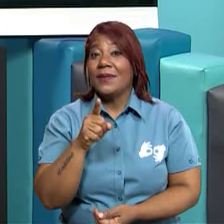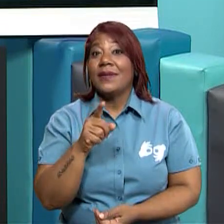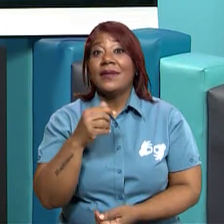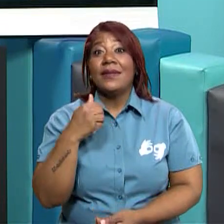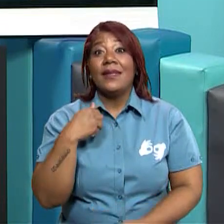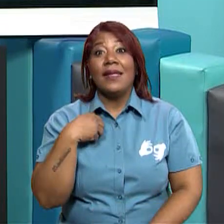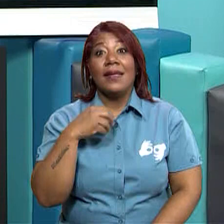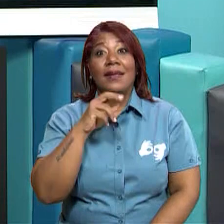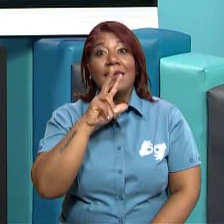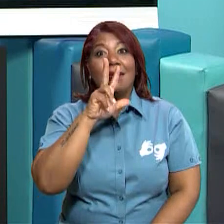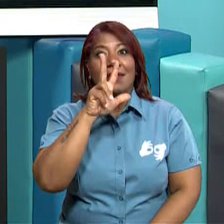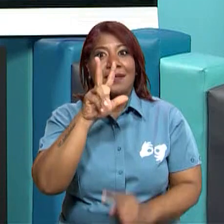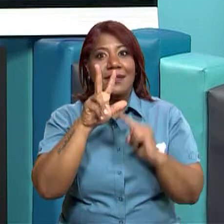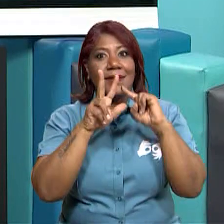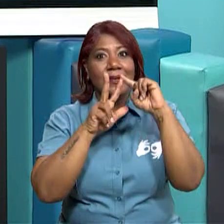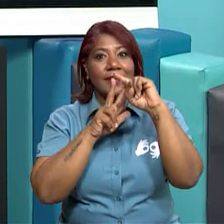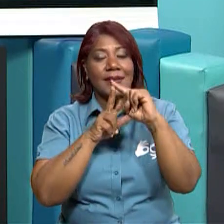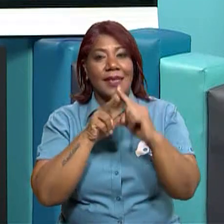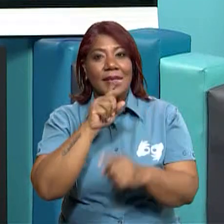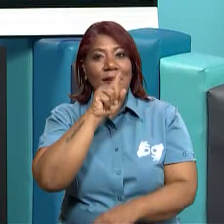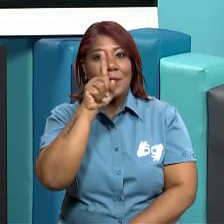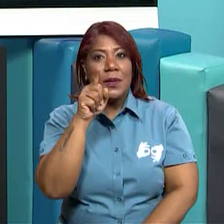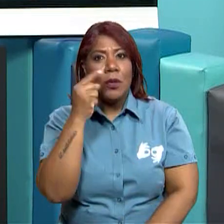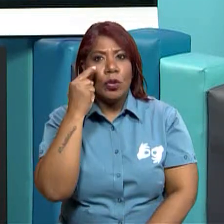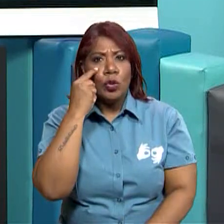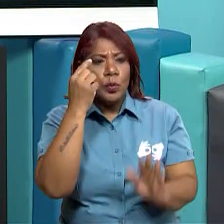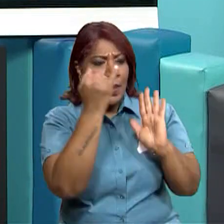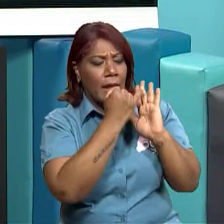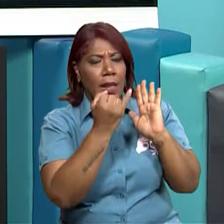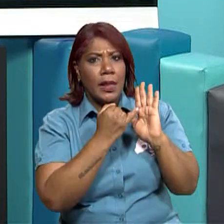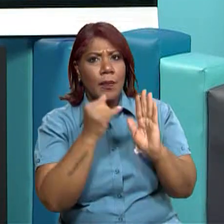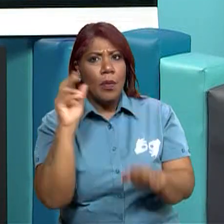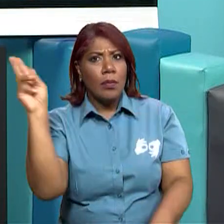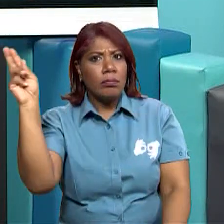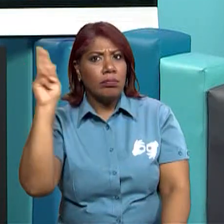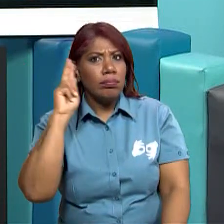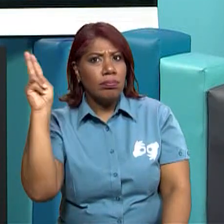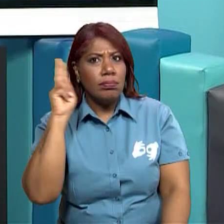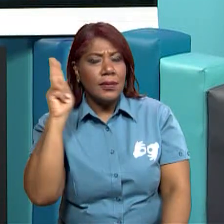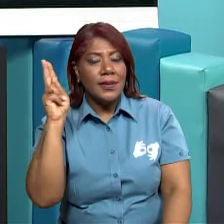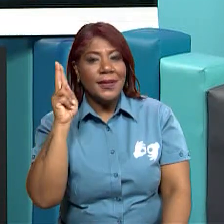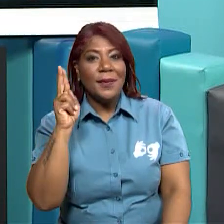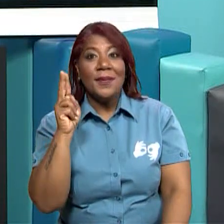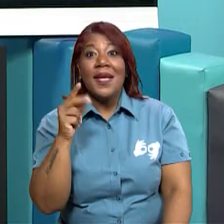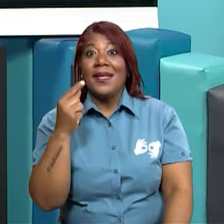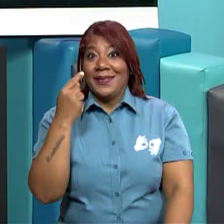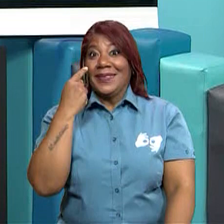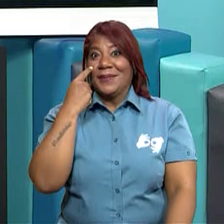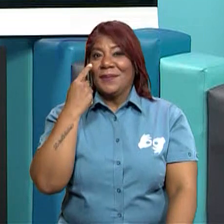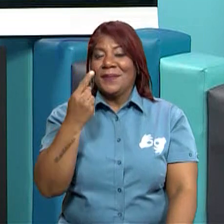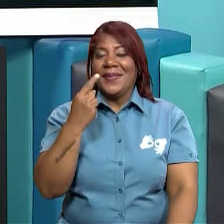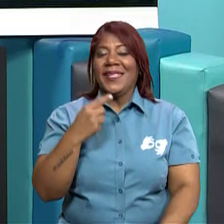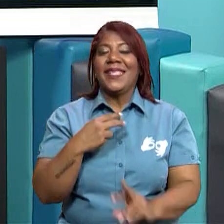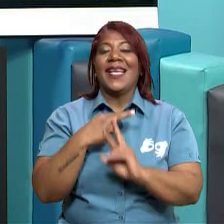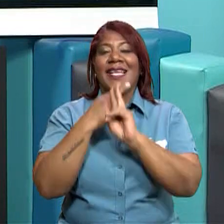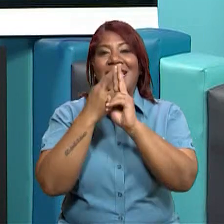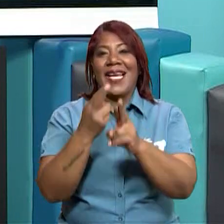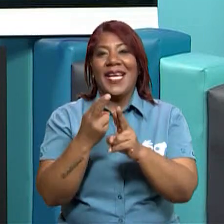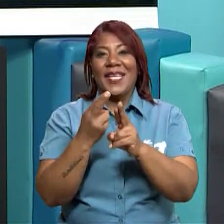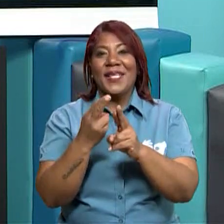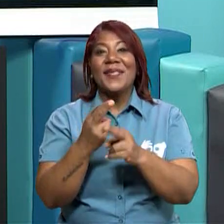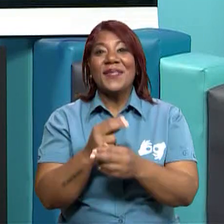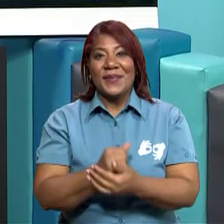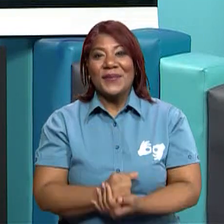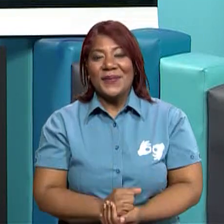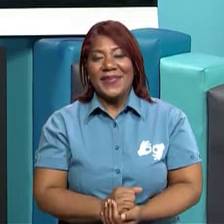preguntas. Recuerda que cuando escuches la campana poner atención porque allí está la respuesta a la pregunta que te van a